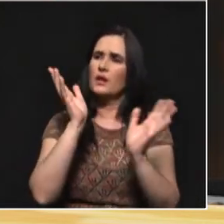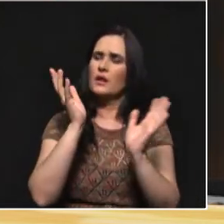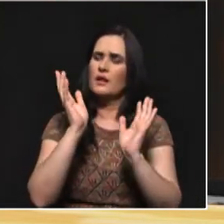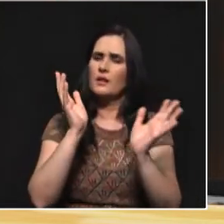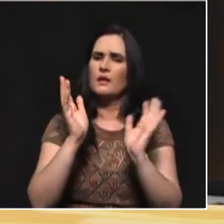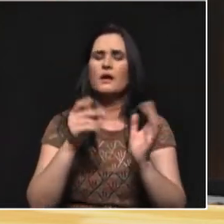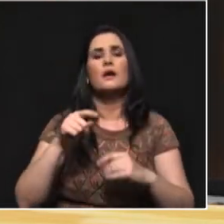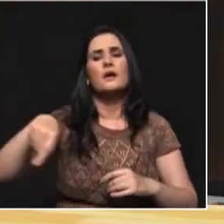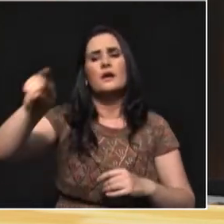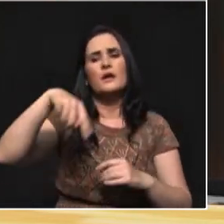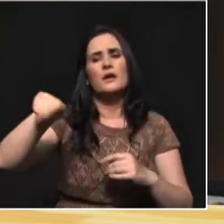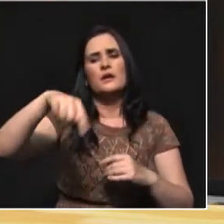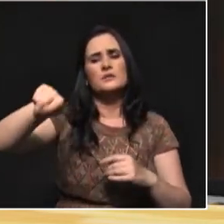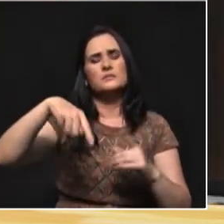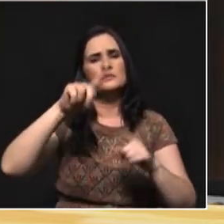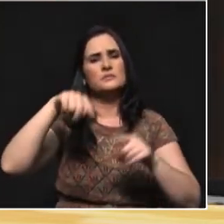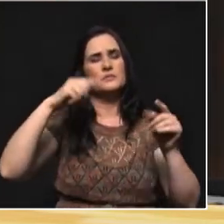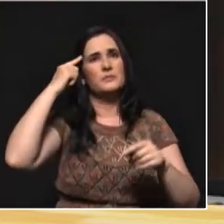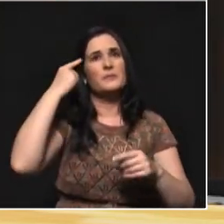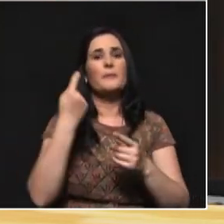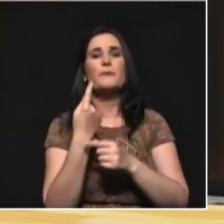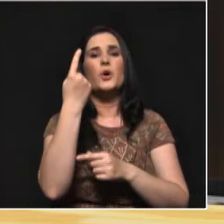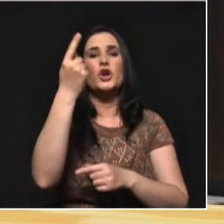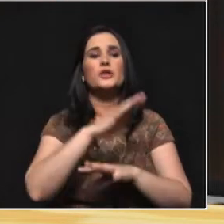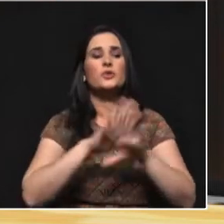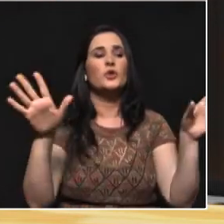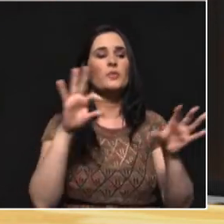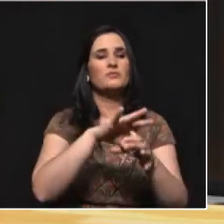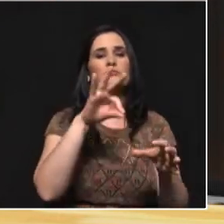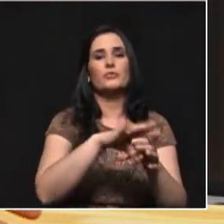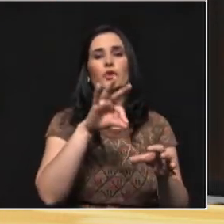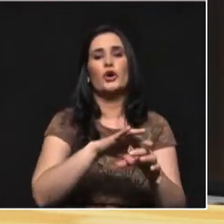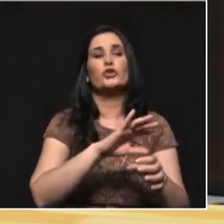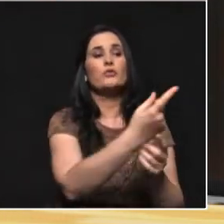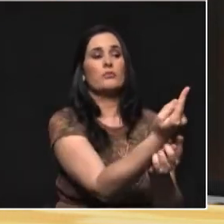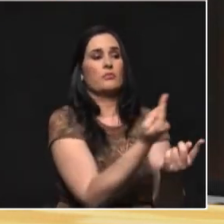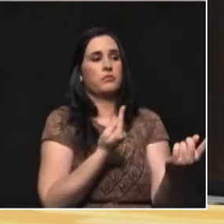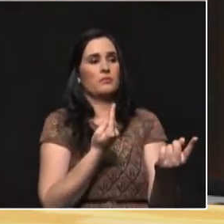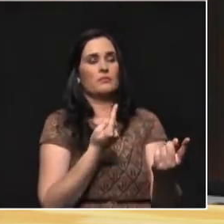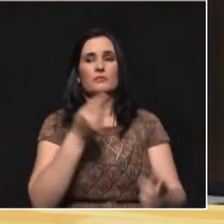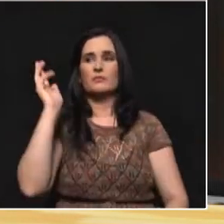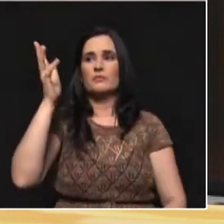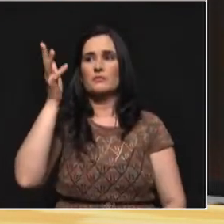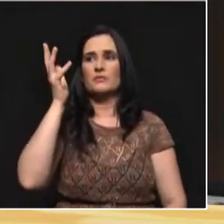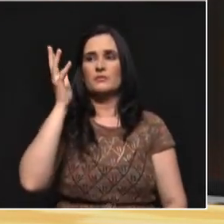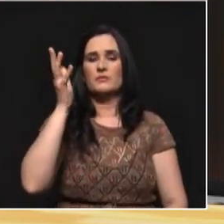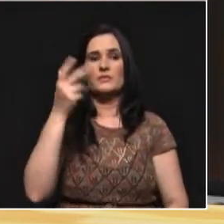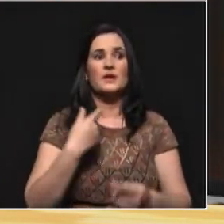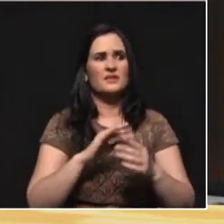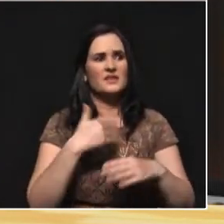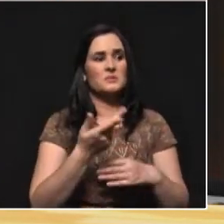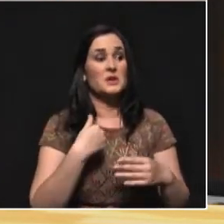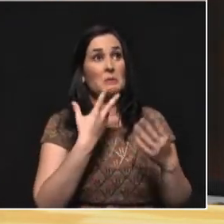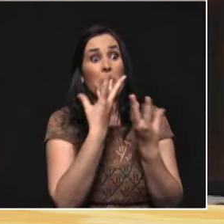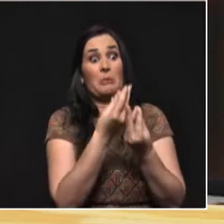dice que los políticos aparecen solo en las elecciones. Ah, ok, sí, cada cuatro años. Cada cuatro años aparecen, entonces ahí aparece la desconexión y lo que